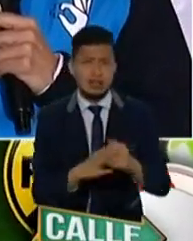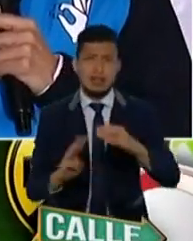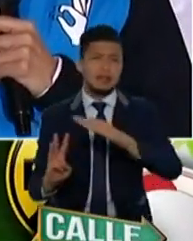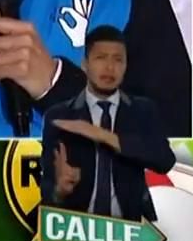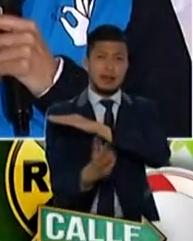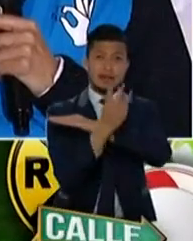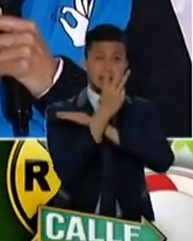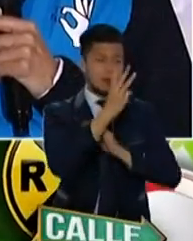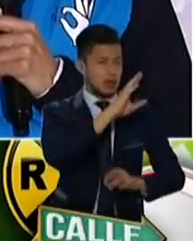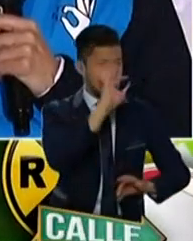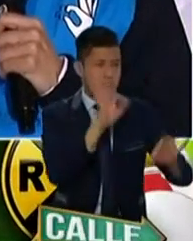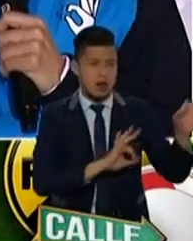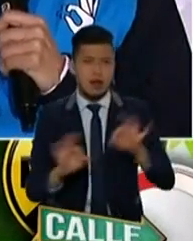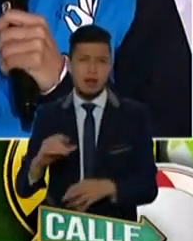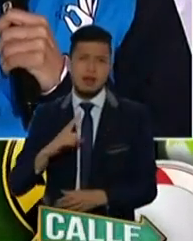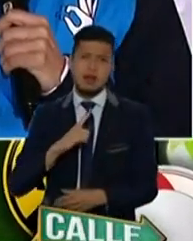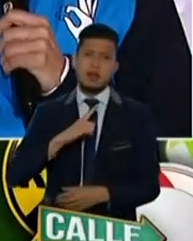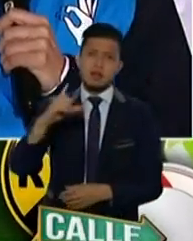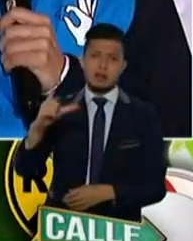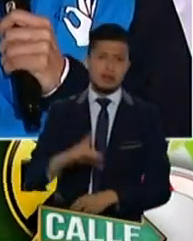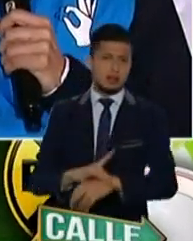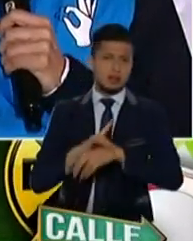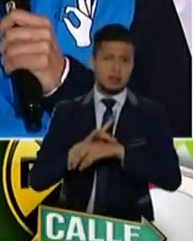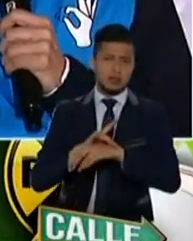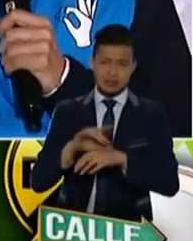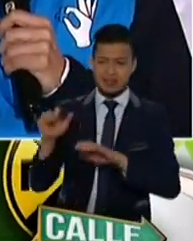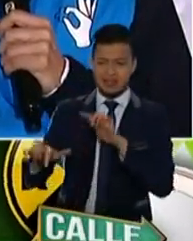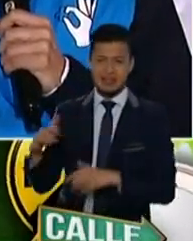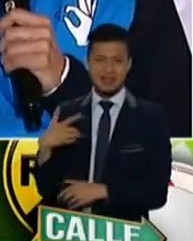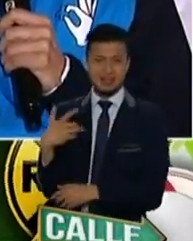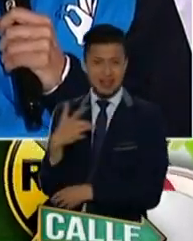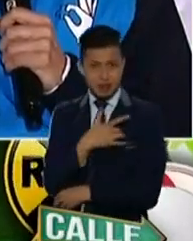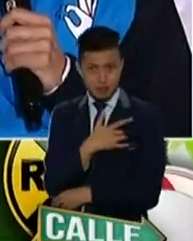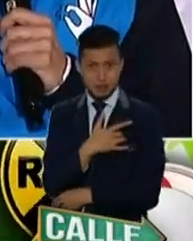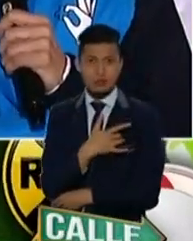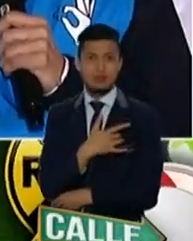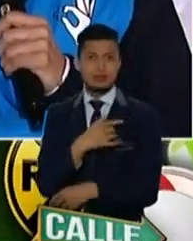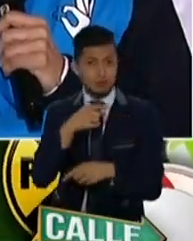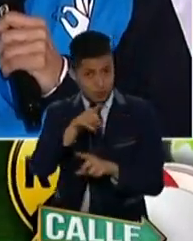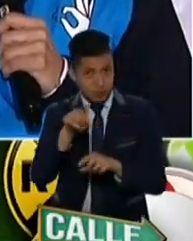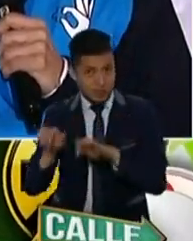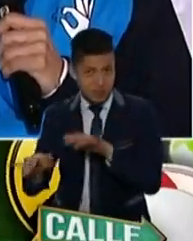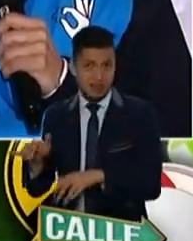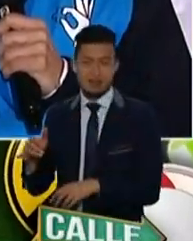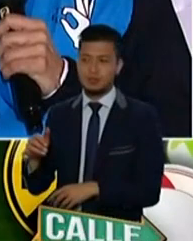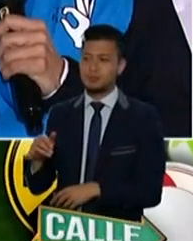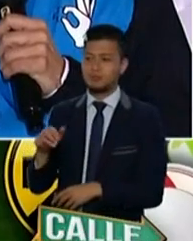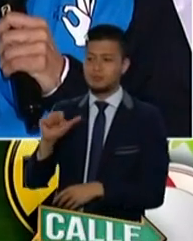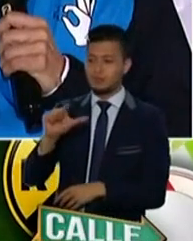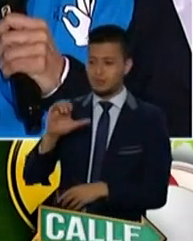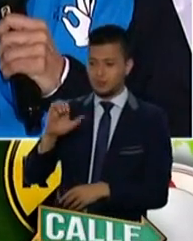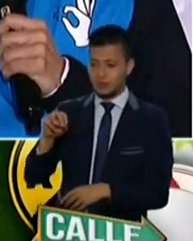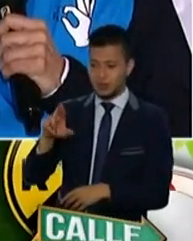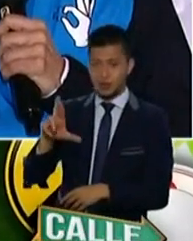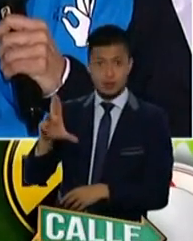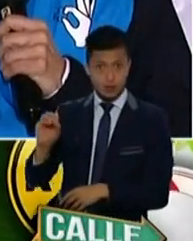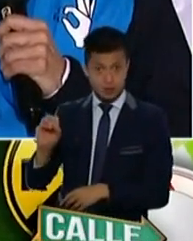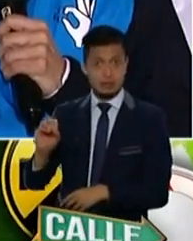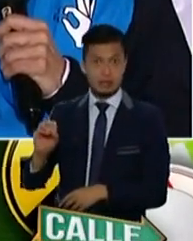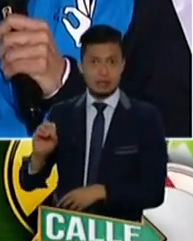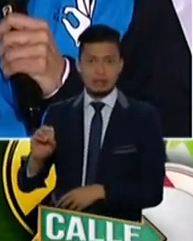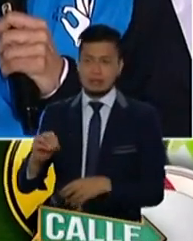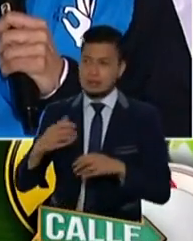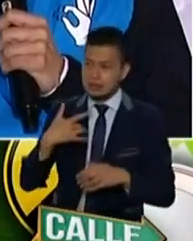mañana con el liderazgo del doctor, el secretario de Salud, su secretario Alejandro Gómez. Eso permitió que